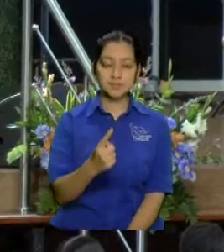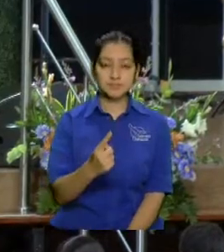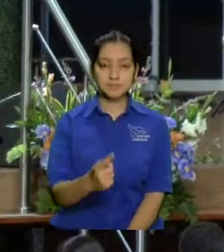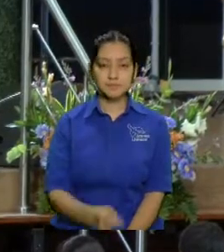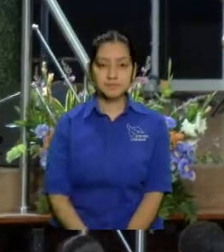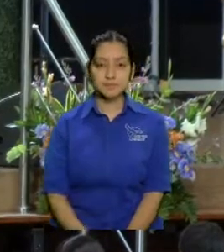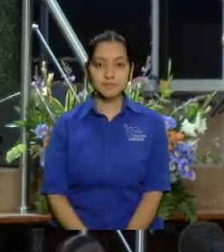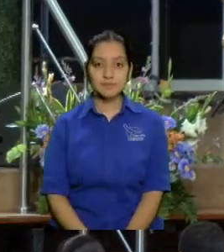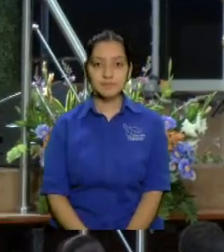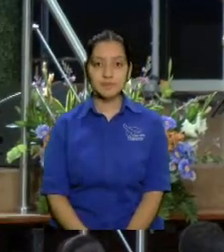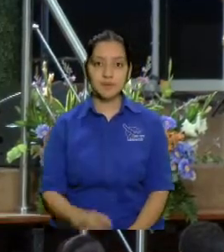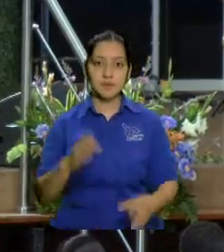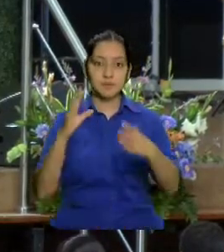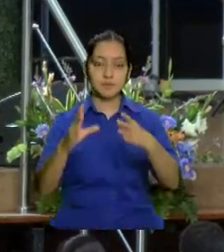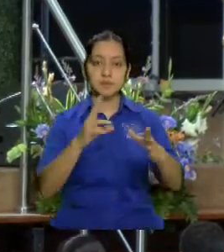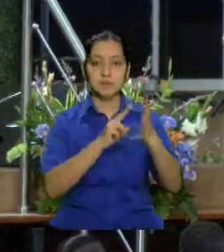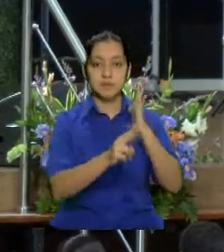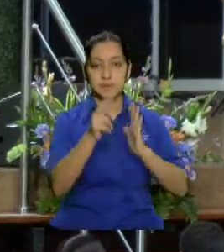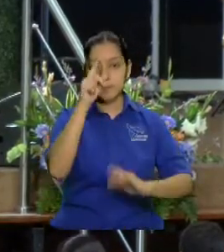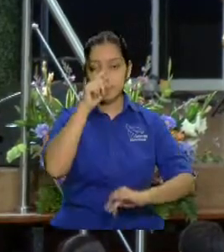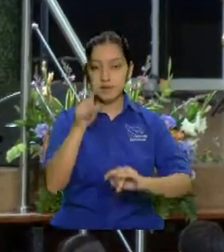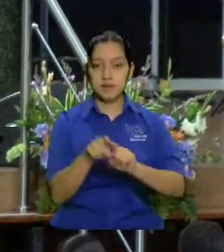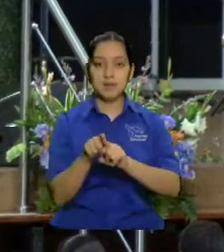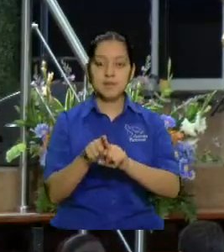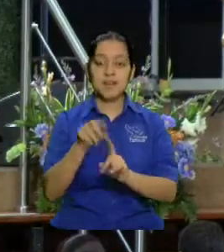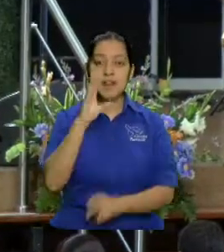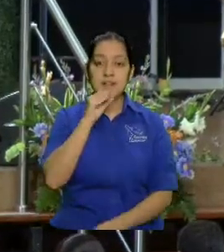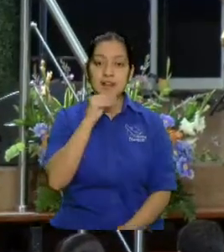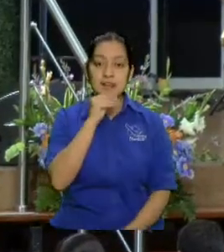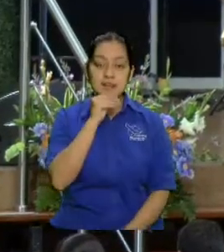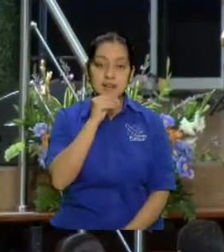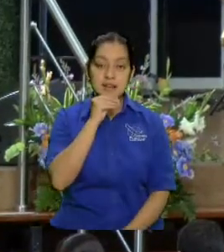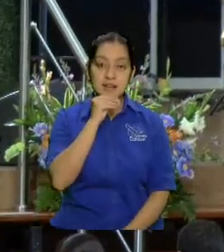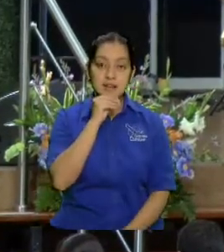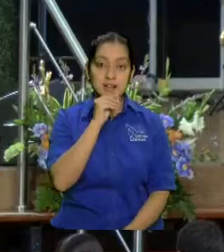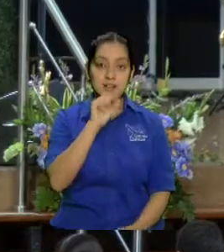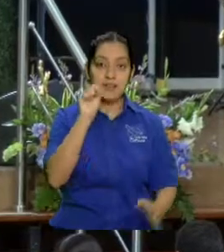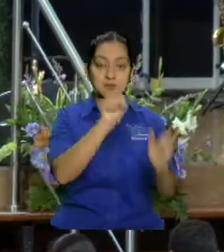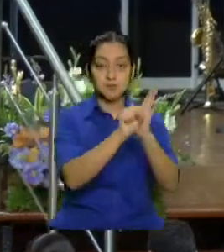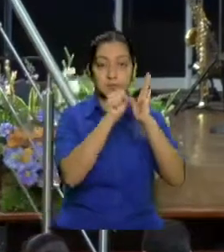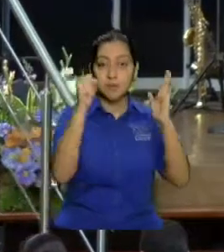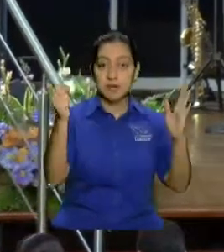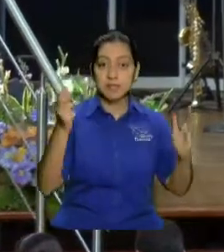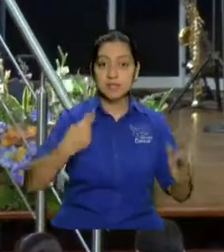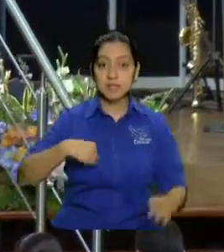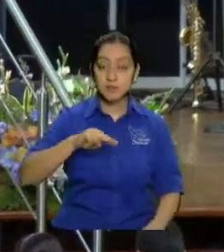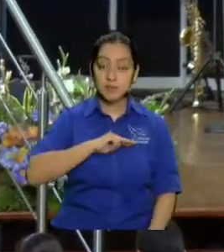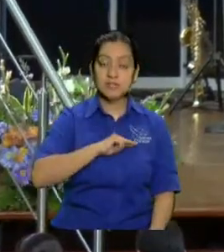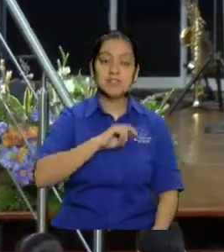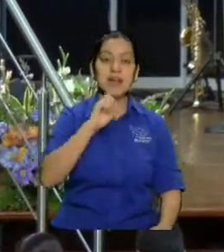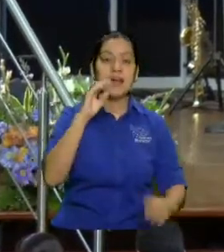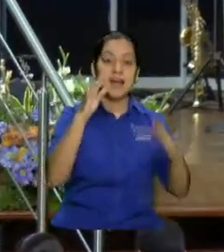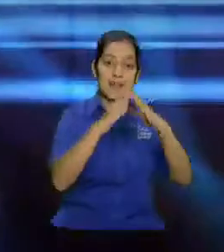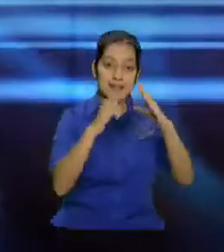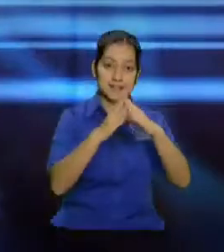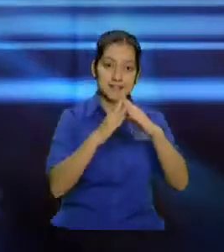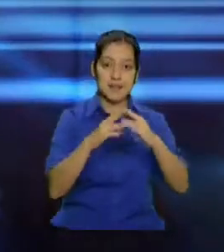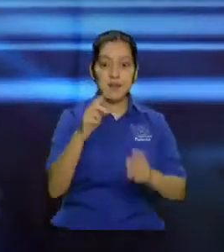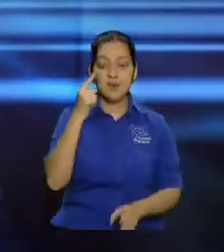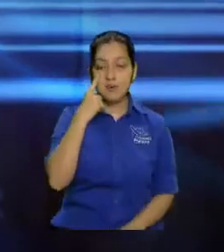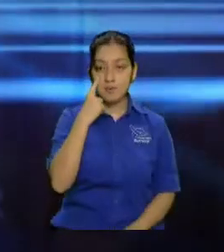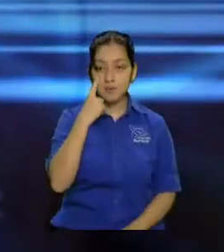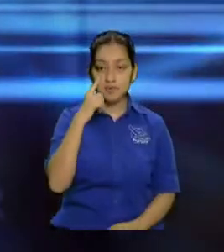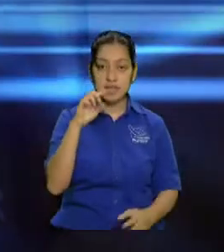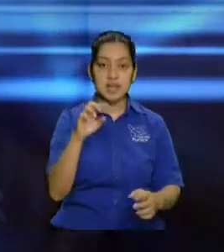mencionar que también se habla de las puertas de nuestra casa eso lo vemos en esto 12